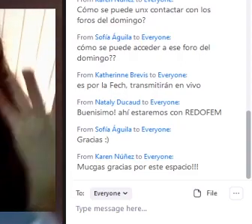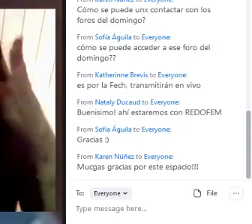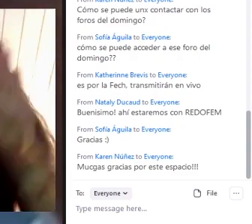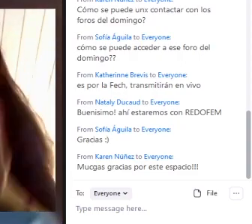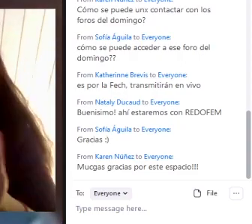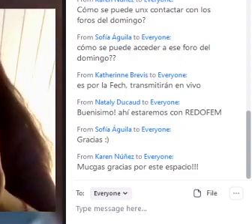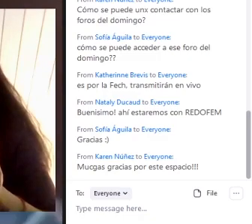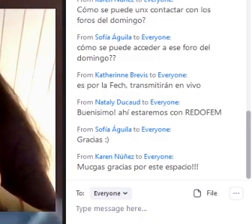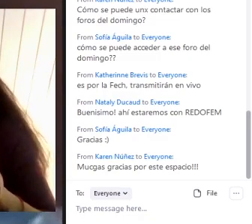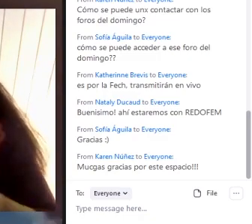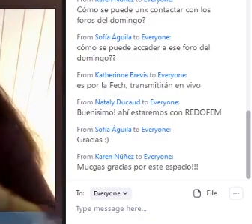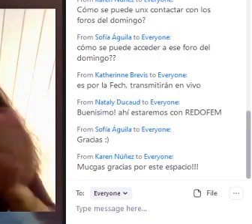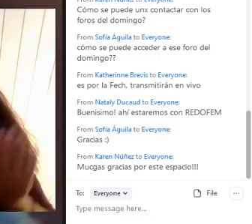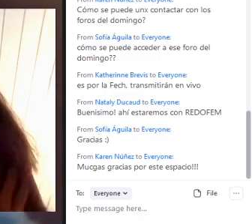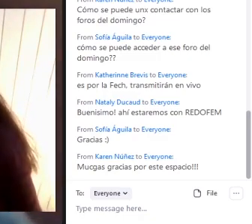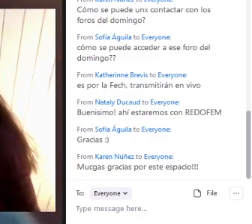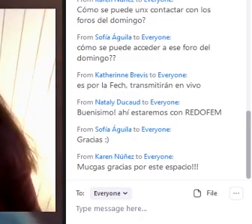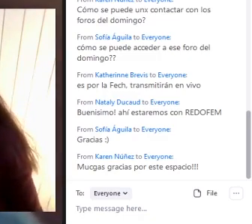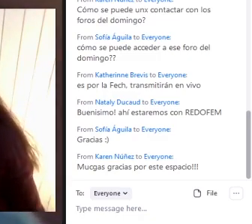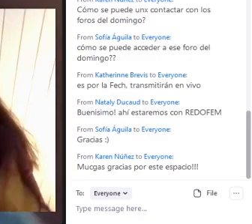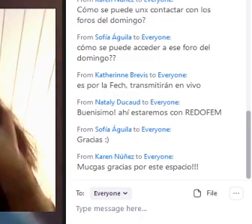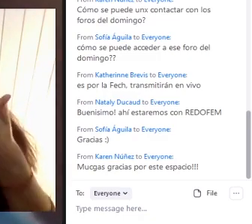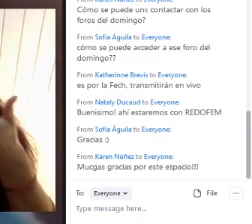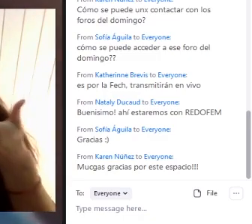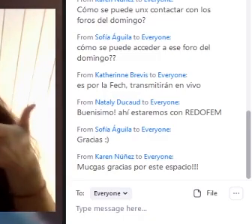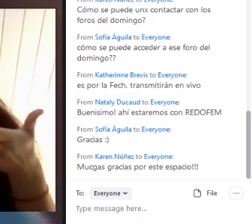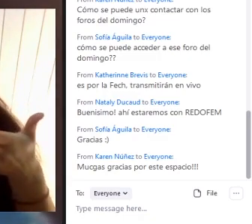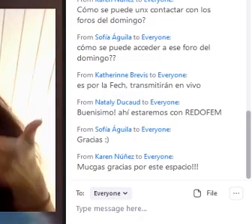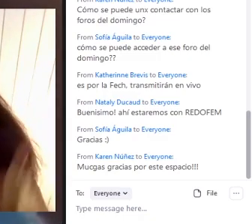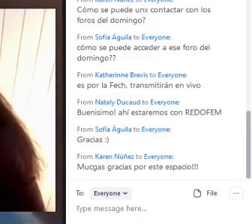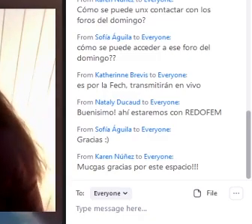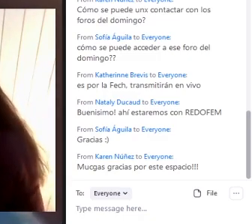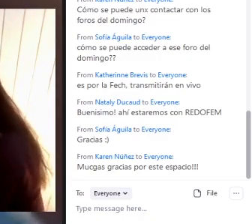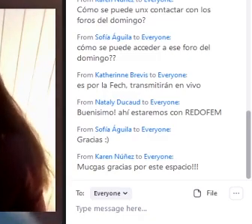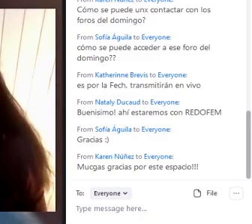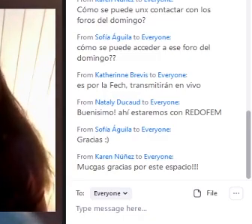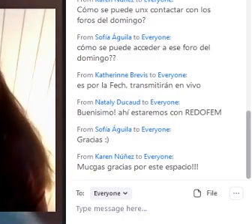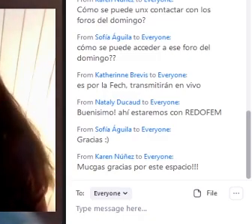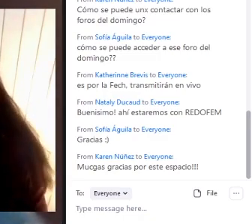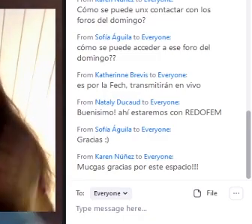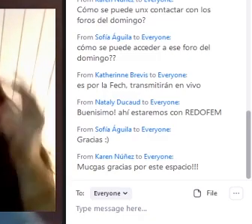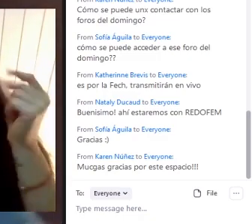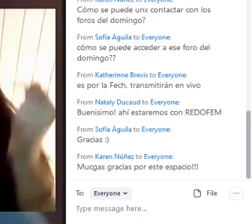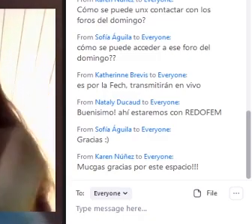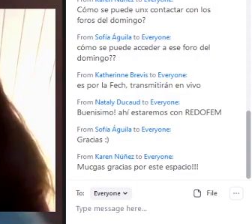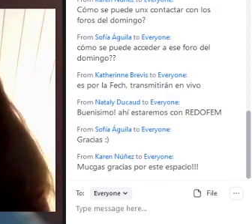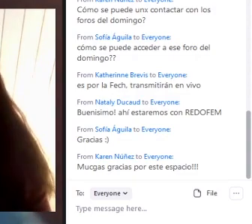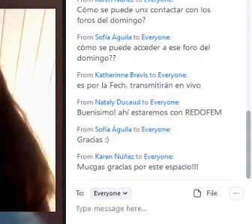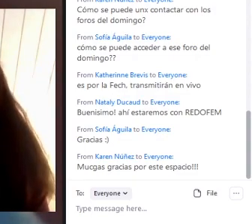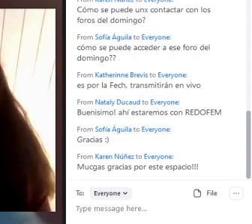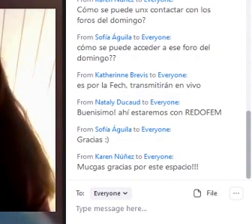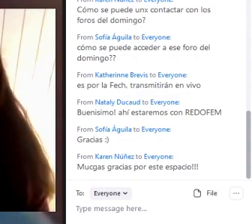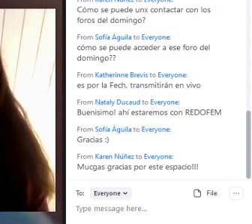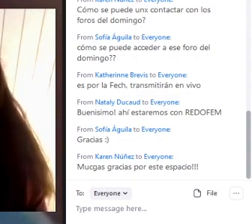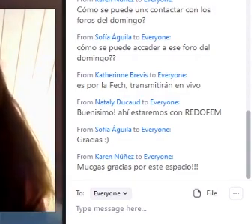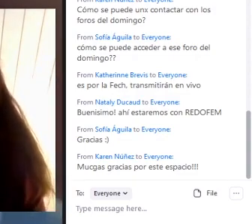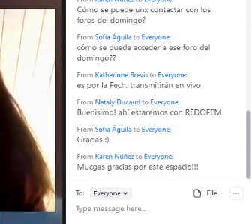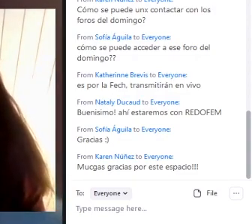Por último Para que queden las ideas También aquí Otras han salido Ideas súper interesantes Bueno A través de la red De